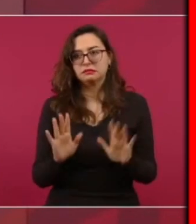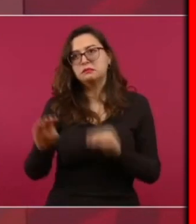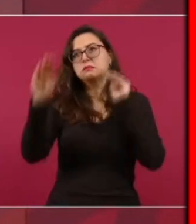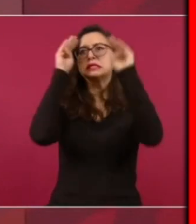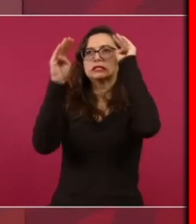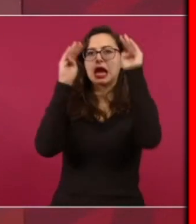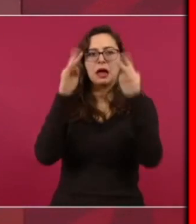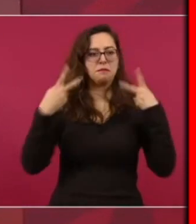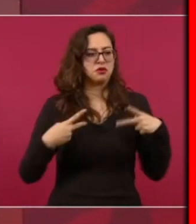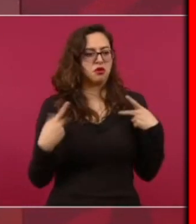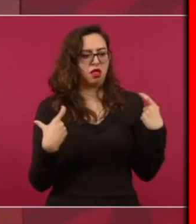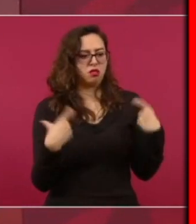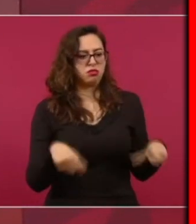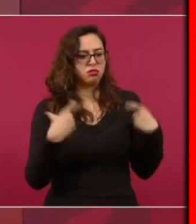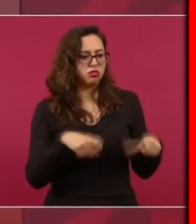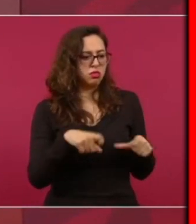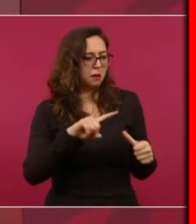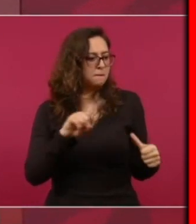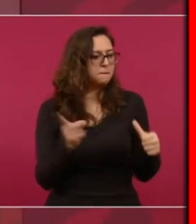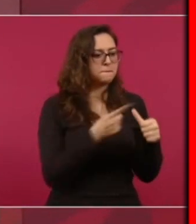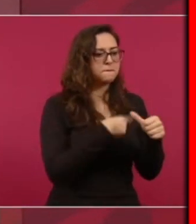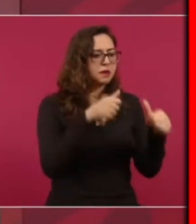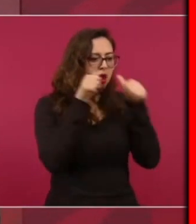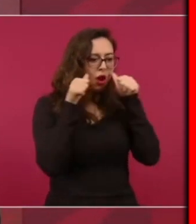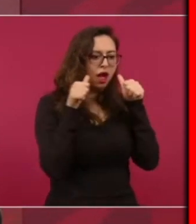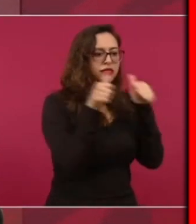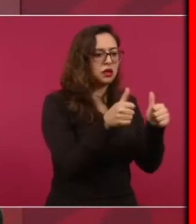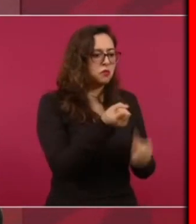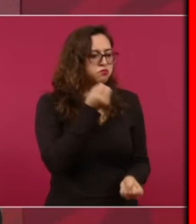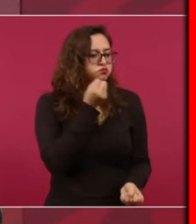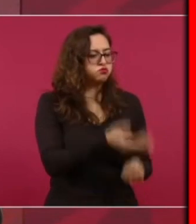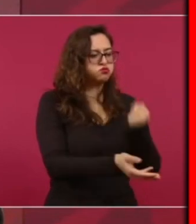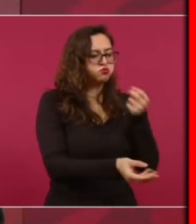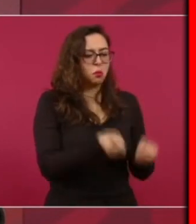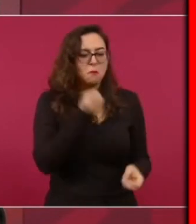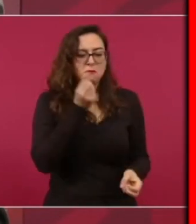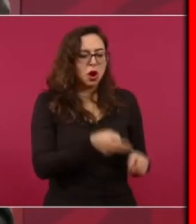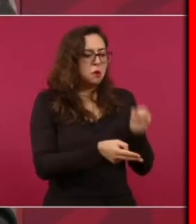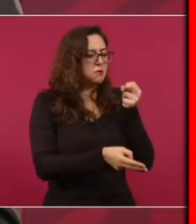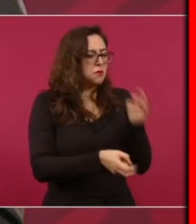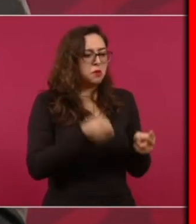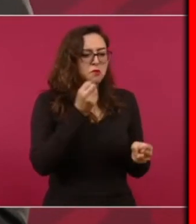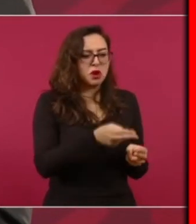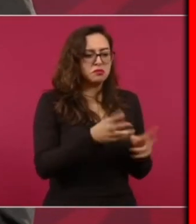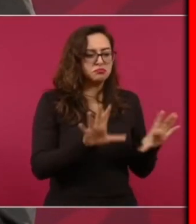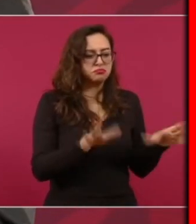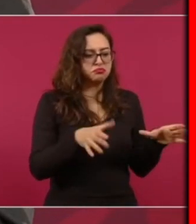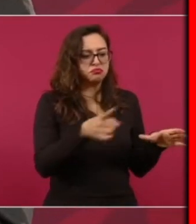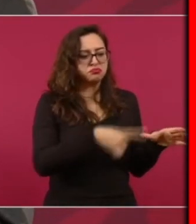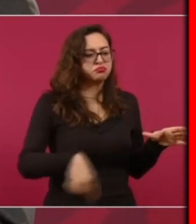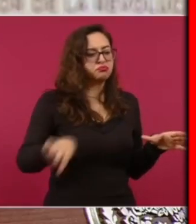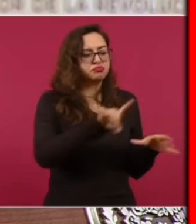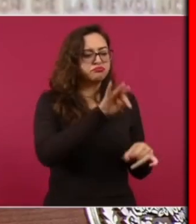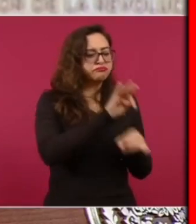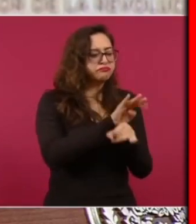a ciertos sectores, formadores de opinión pública